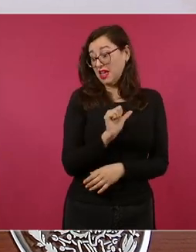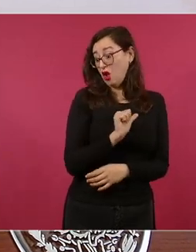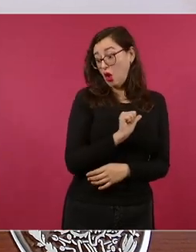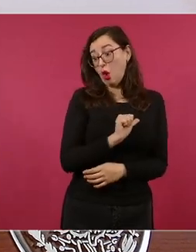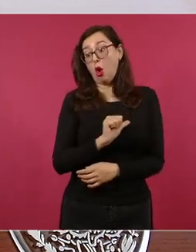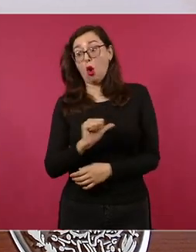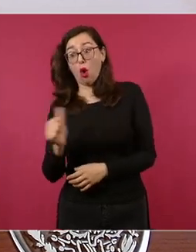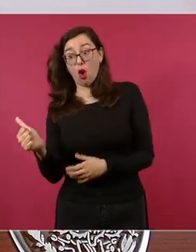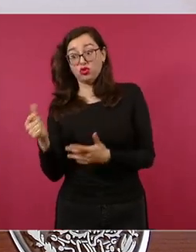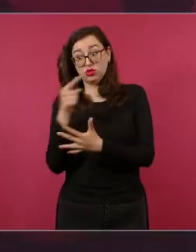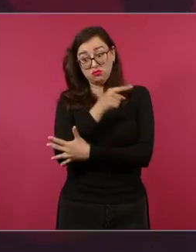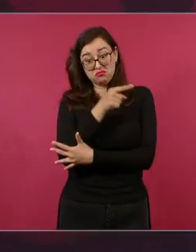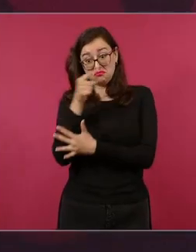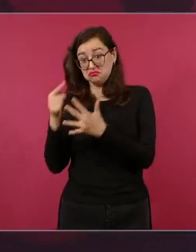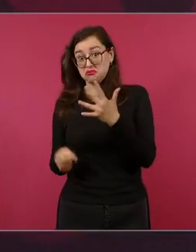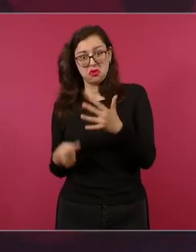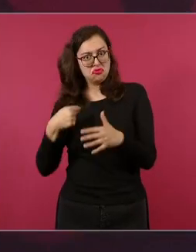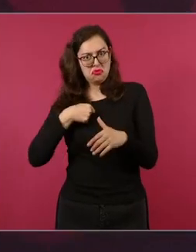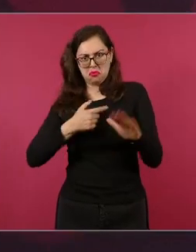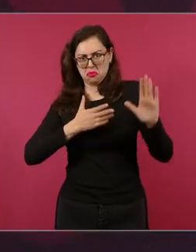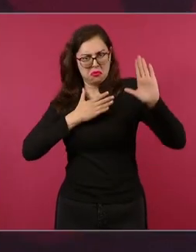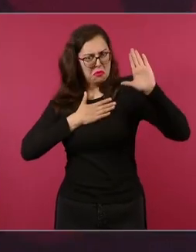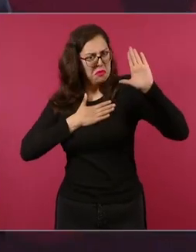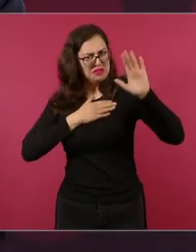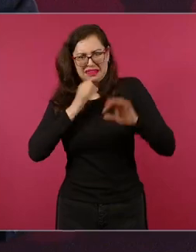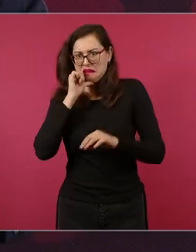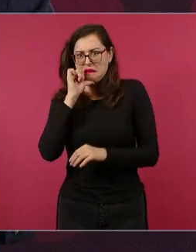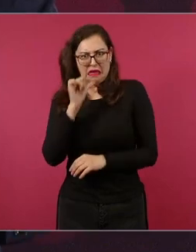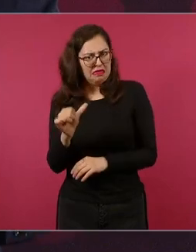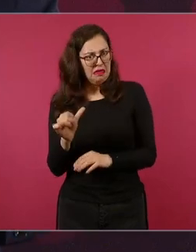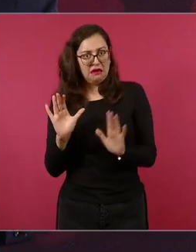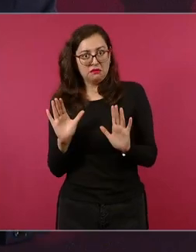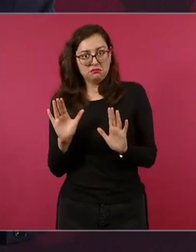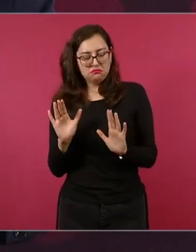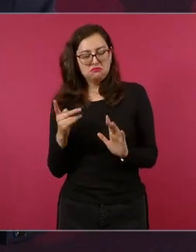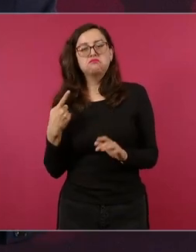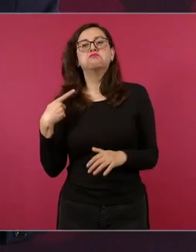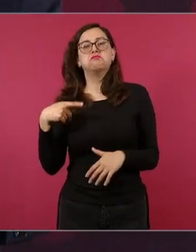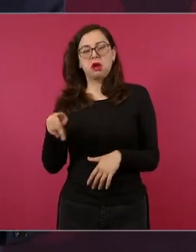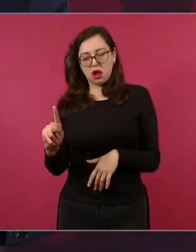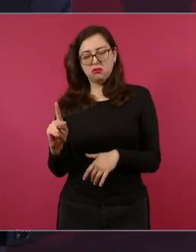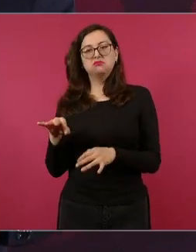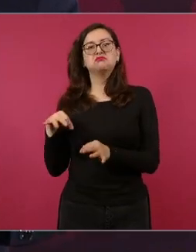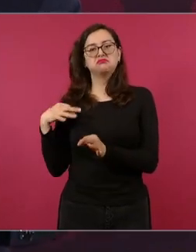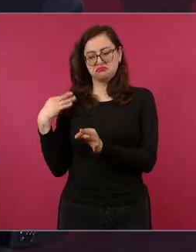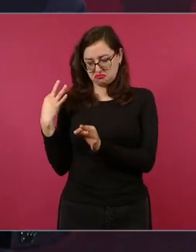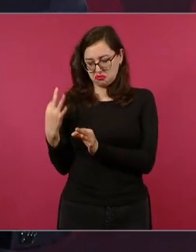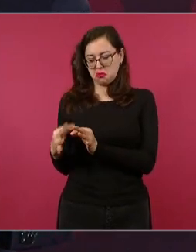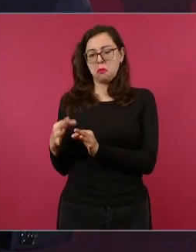hicimos 100 acciones más que